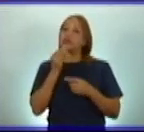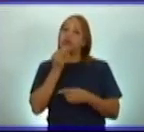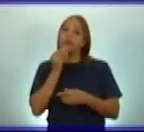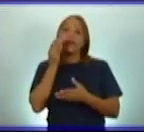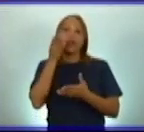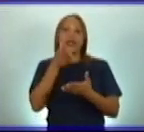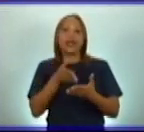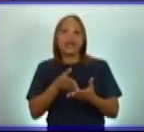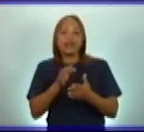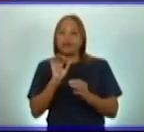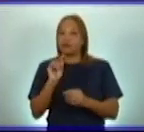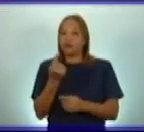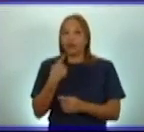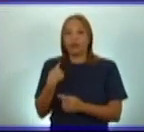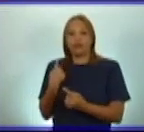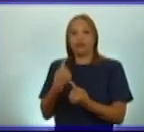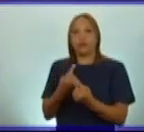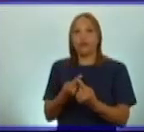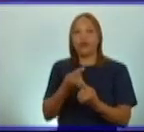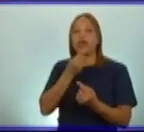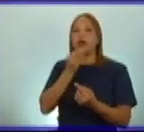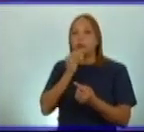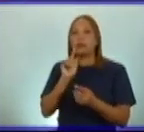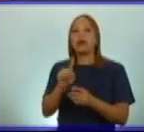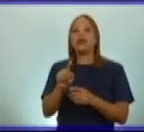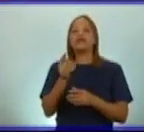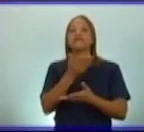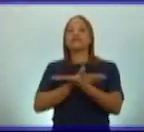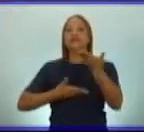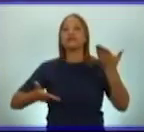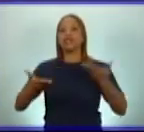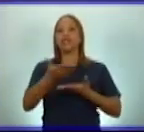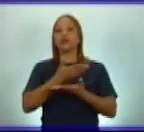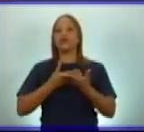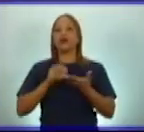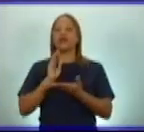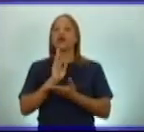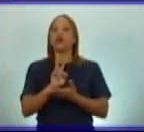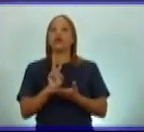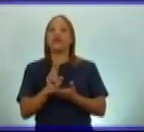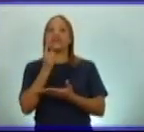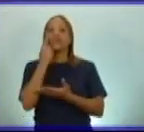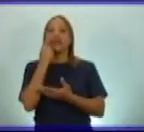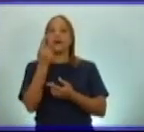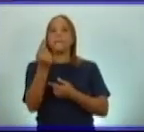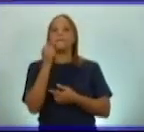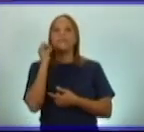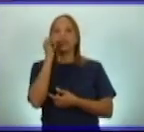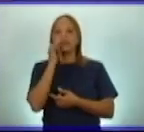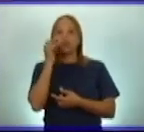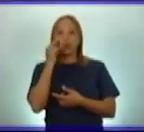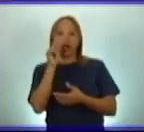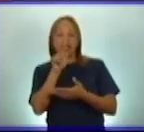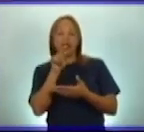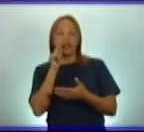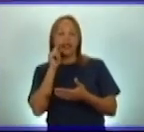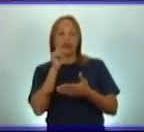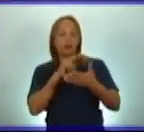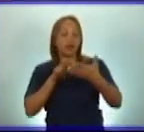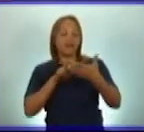presencialmente a ella, puedes interactuar con la visita virtual a esta casa natal.